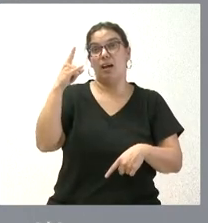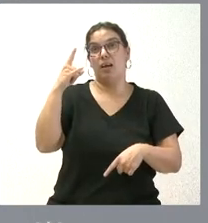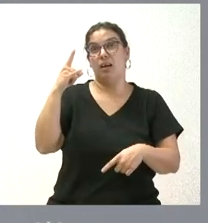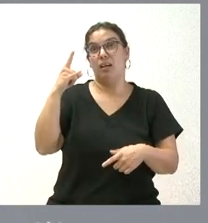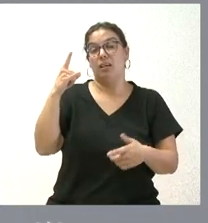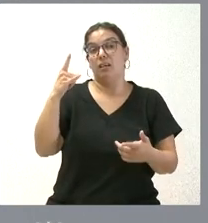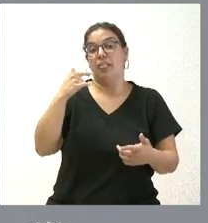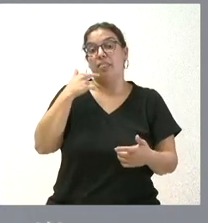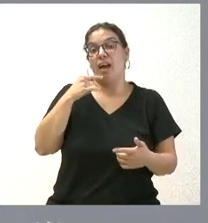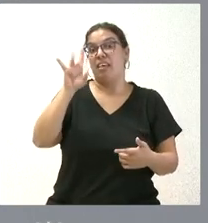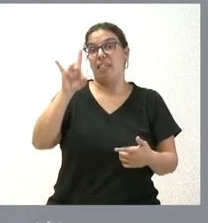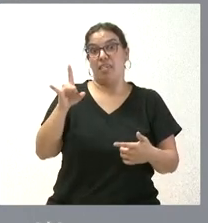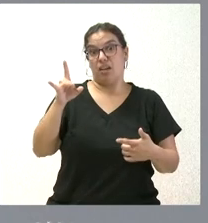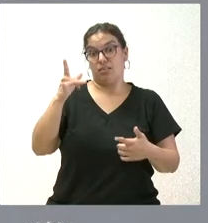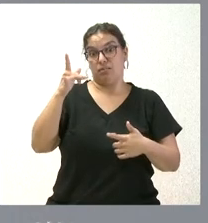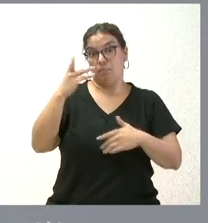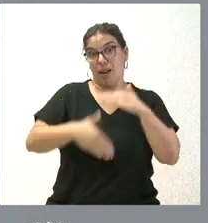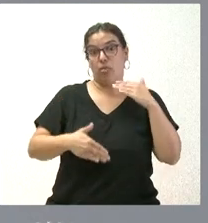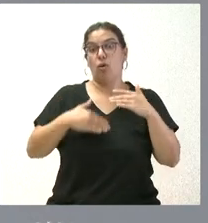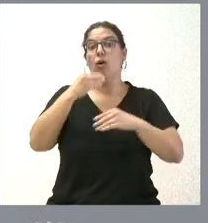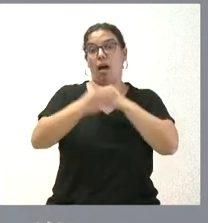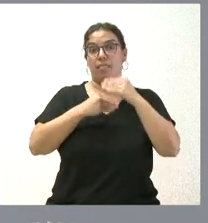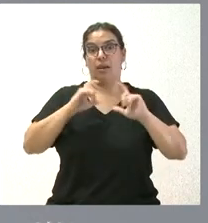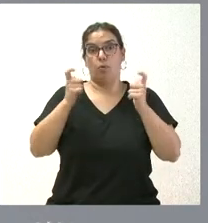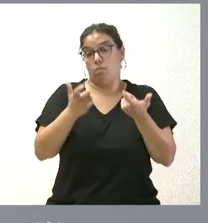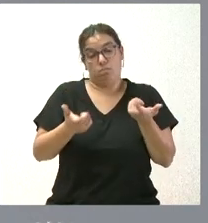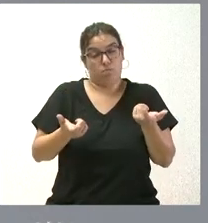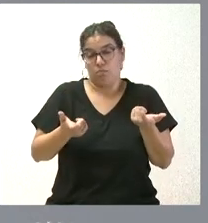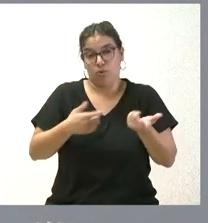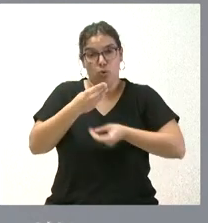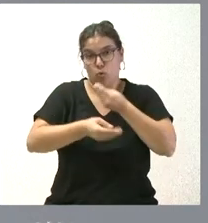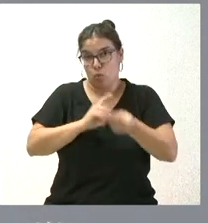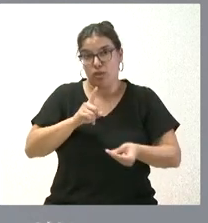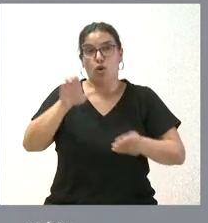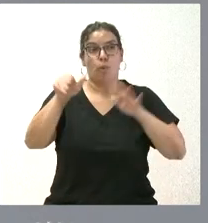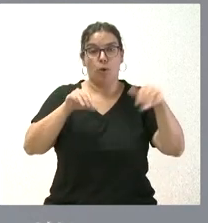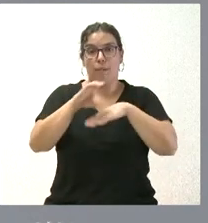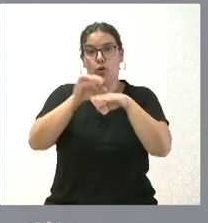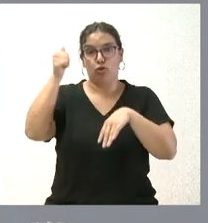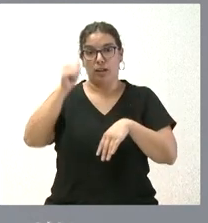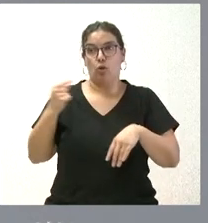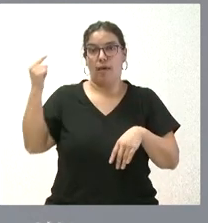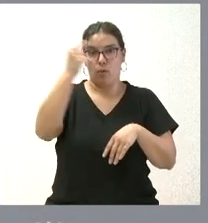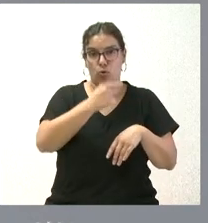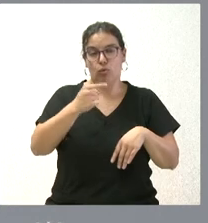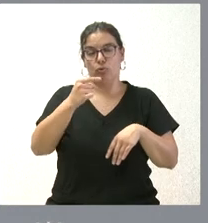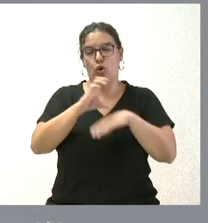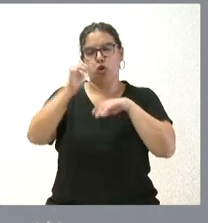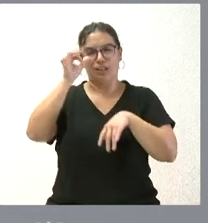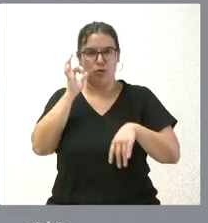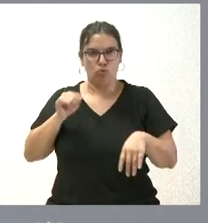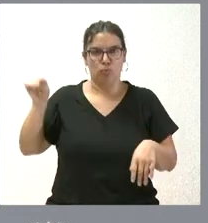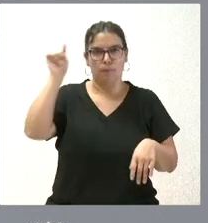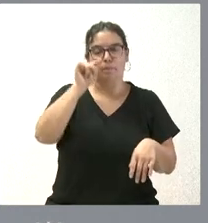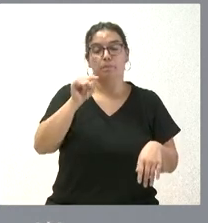máximo de 15 días habría una reunión que no se produjo con los consejeros de las comunidades autónomas, pero si esto no se produce, pues